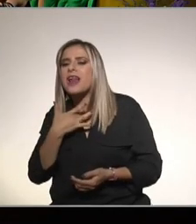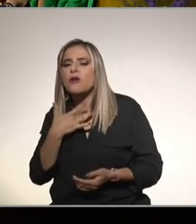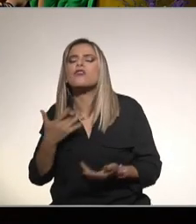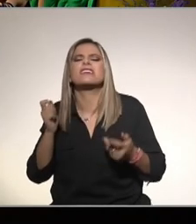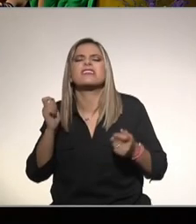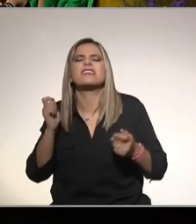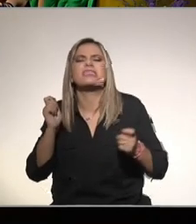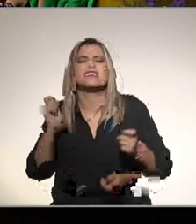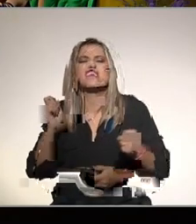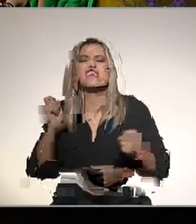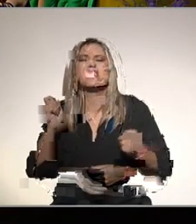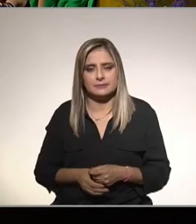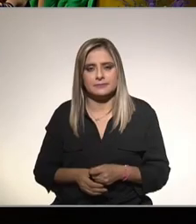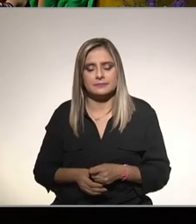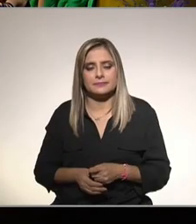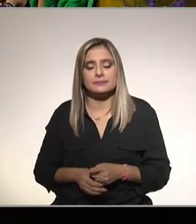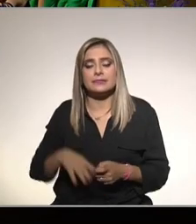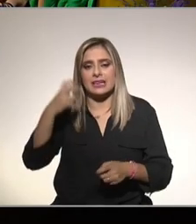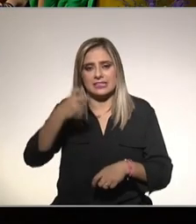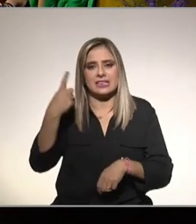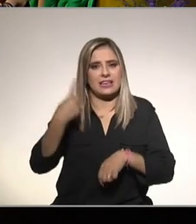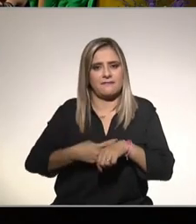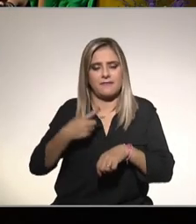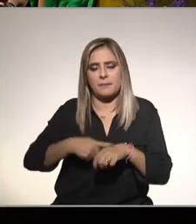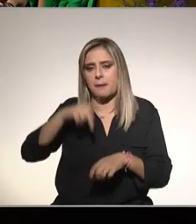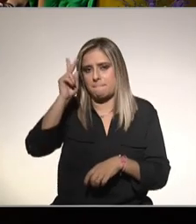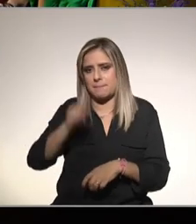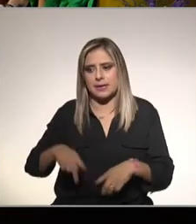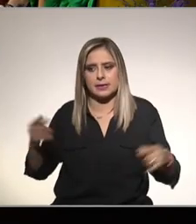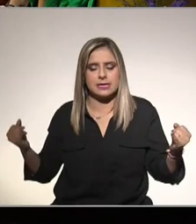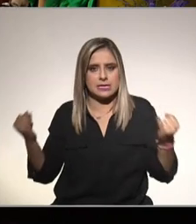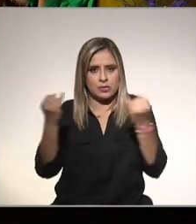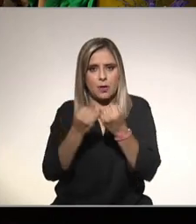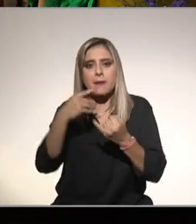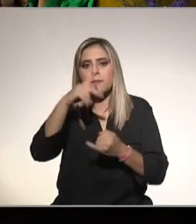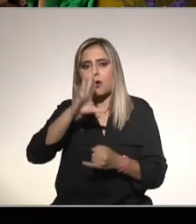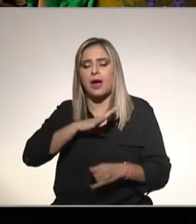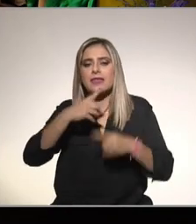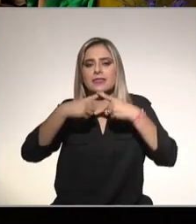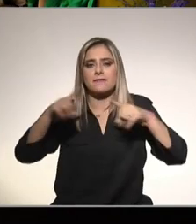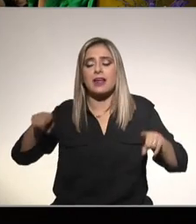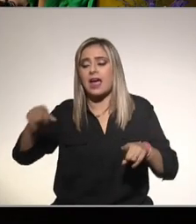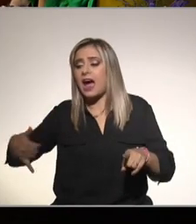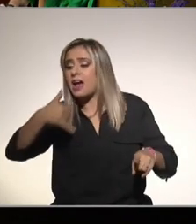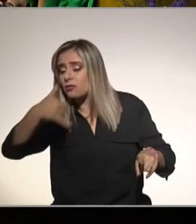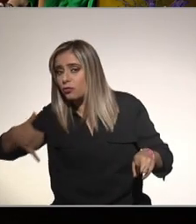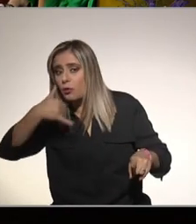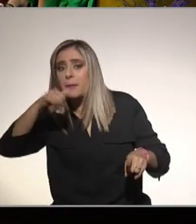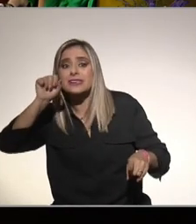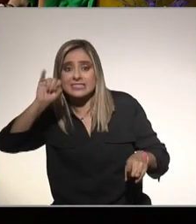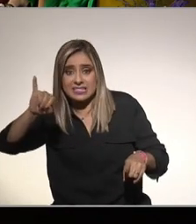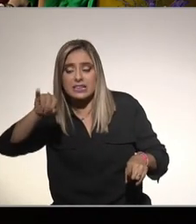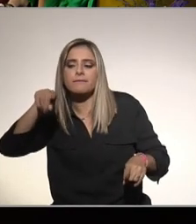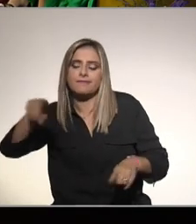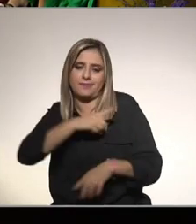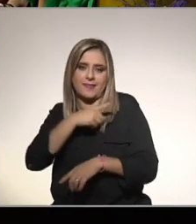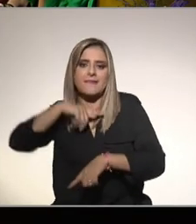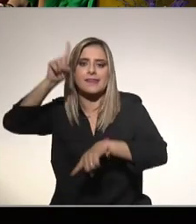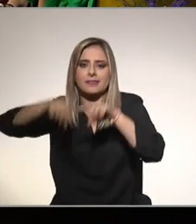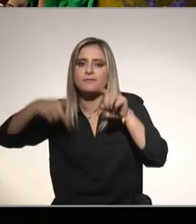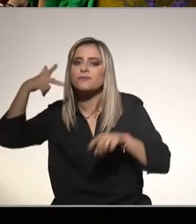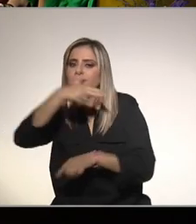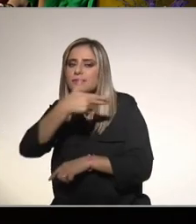la fisiopatología o la forma que se produce la enfermedad es muy similar pero hay que hacer la diferencia entre los que sí toman alcohol obviamente hay que quitar el consumo de alcohol